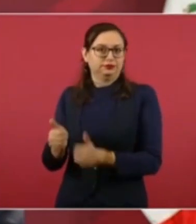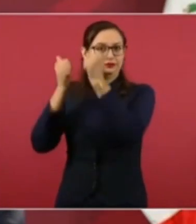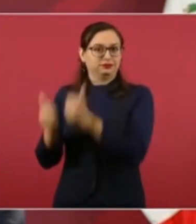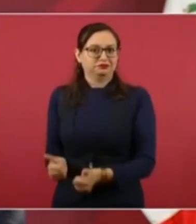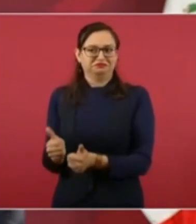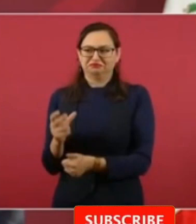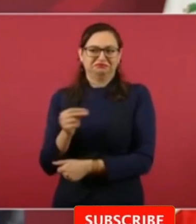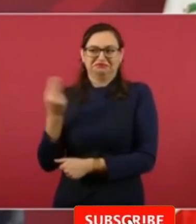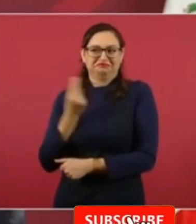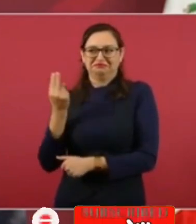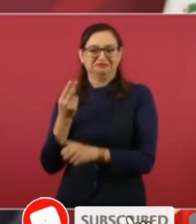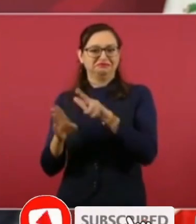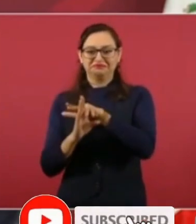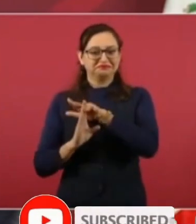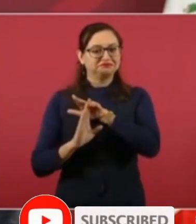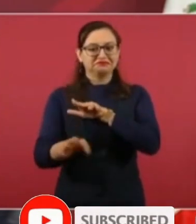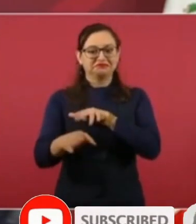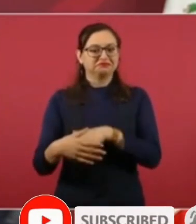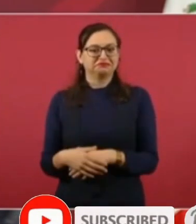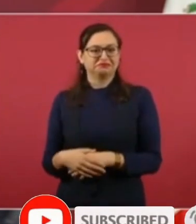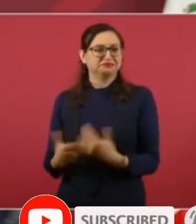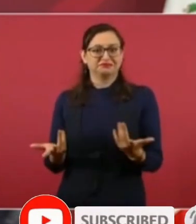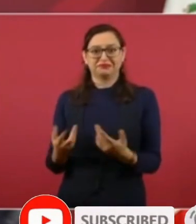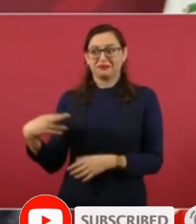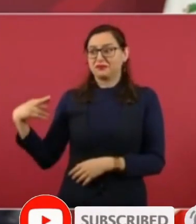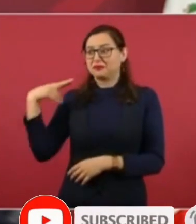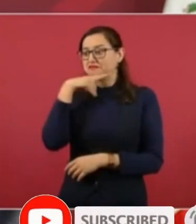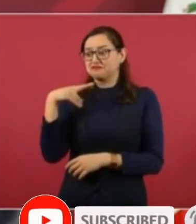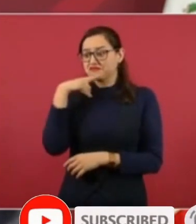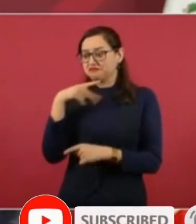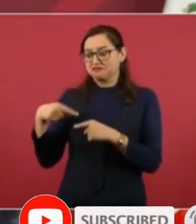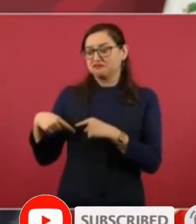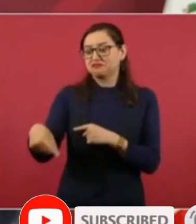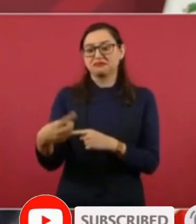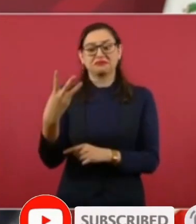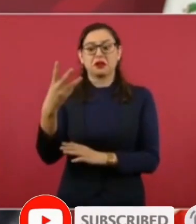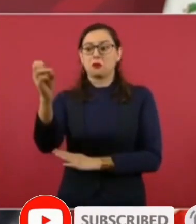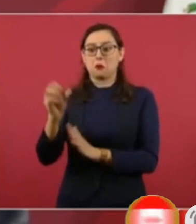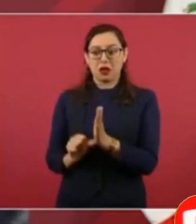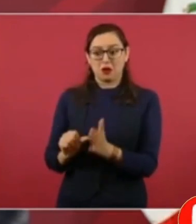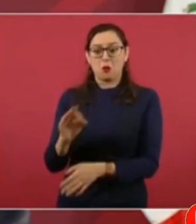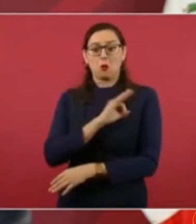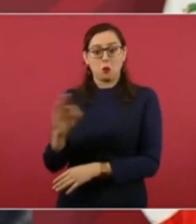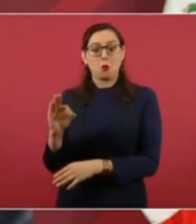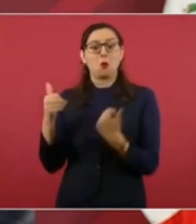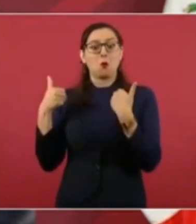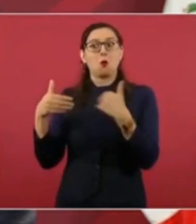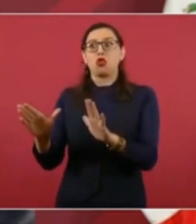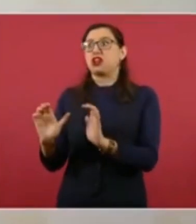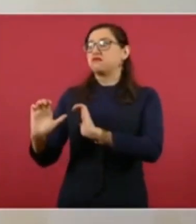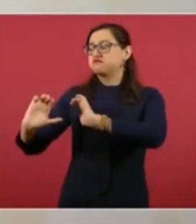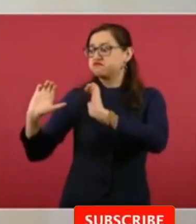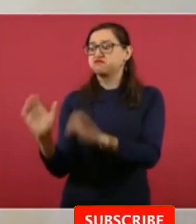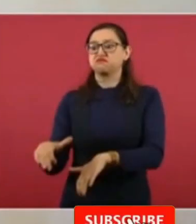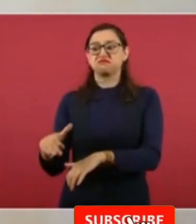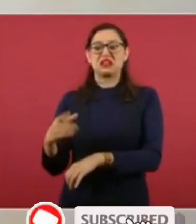Centroamérica en tres meses ya estarían 50 mil 100 mil